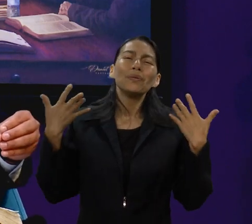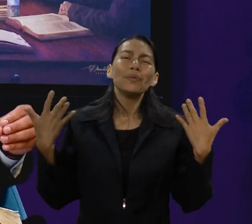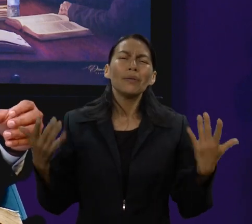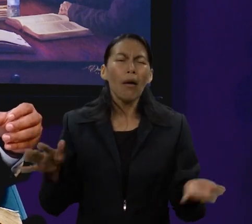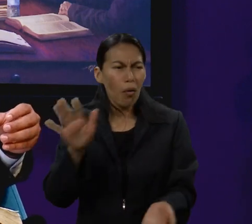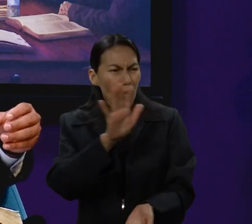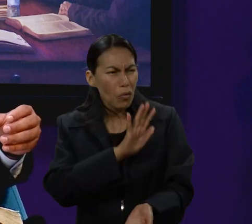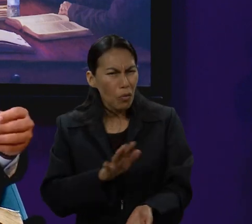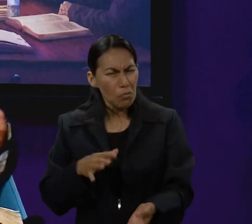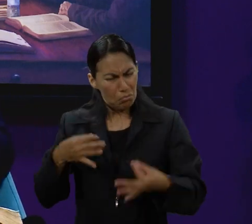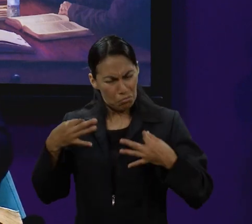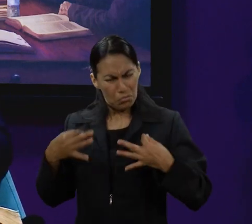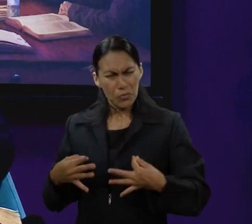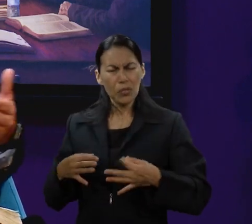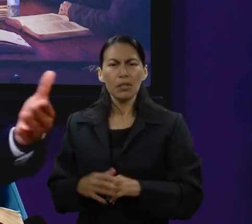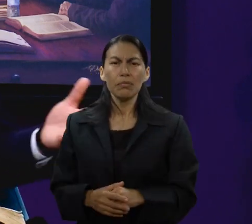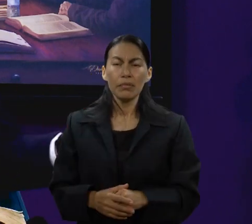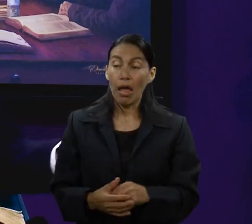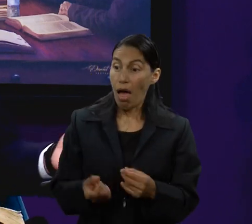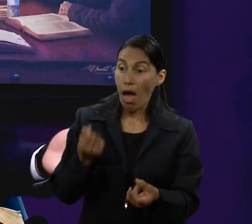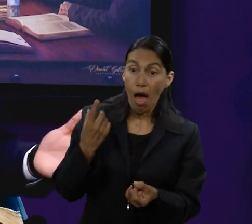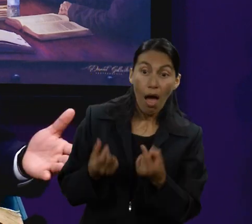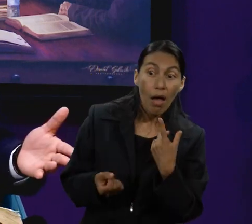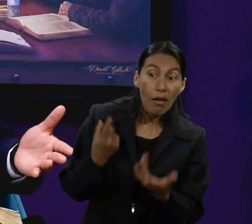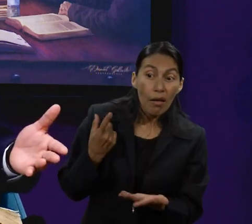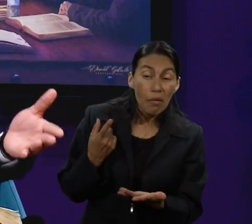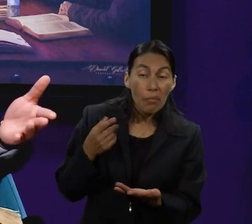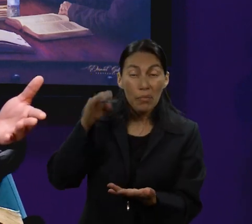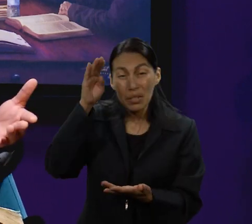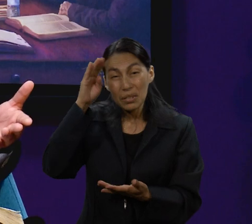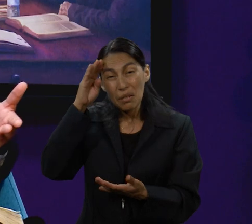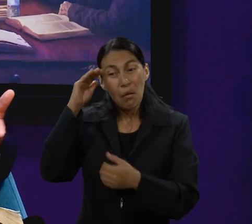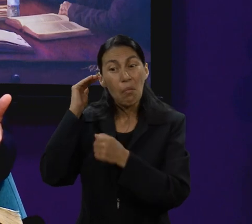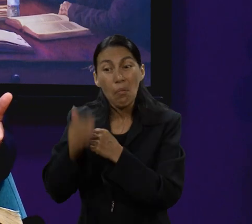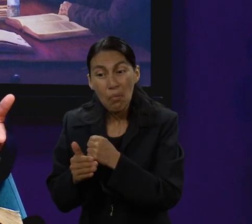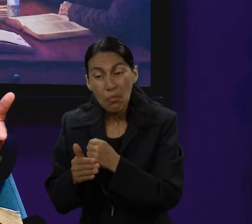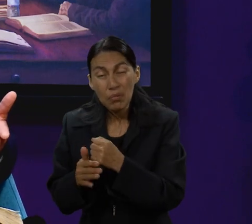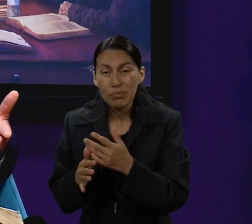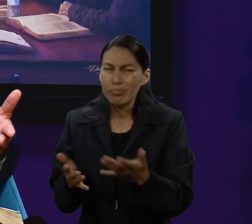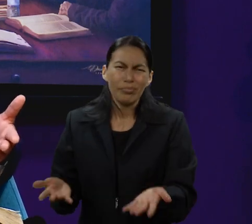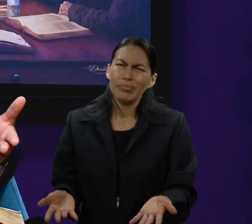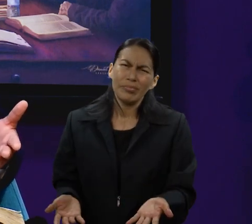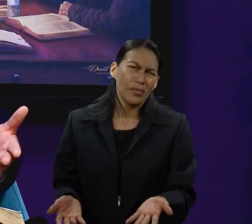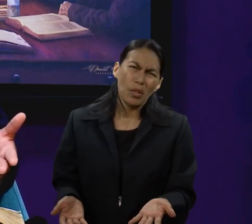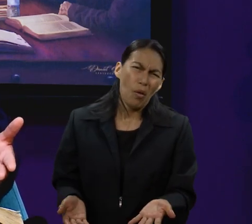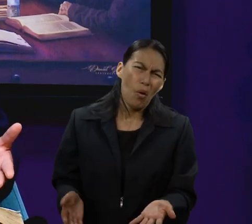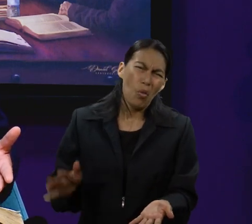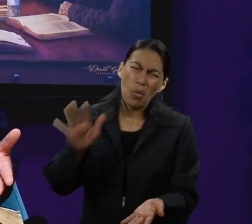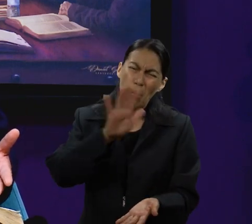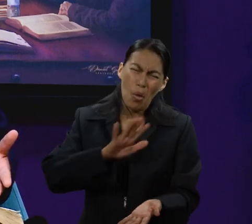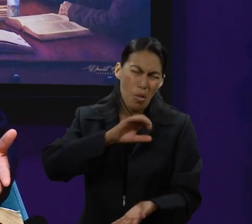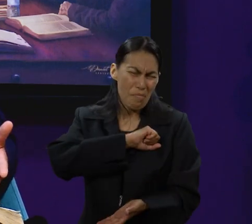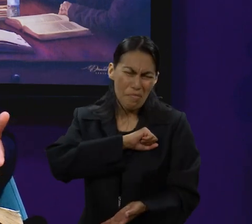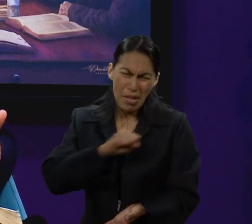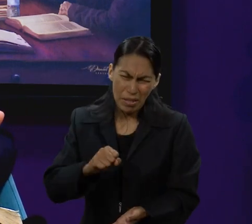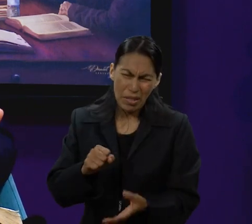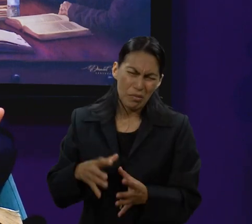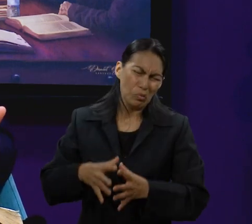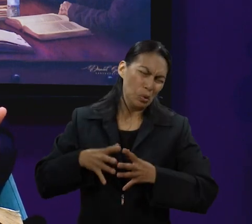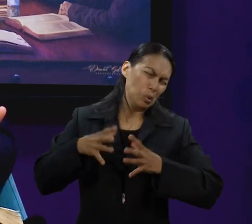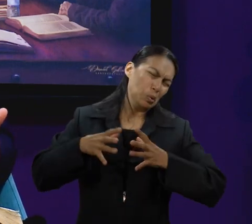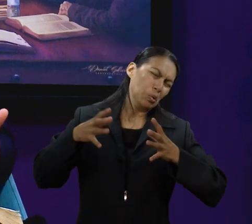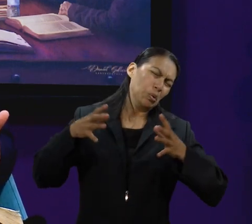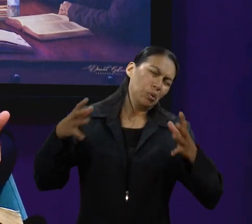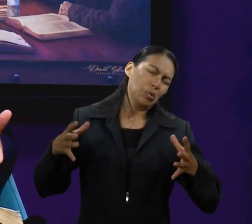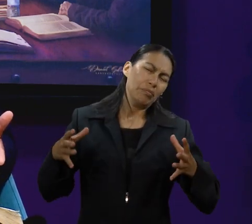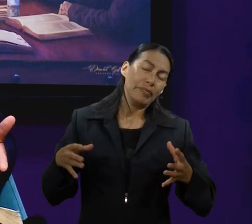aquí para allá maravilloso. Todos estaban tranquilos y no se percataban que el fin estaba cerca para ellos. ¿Por qué? Porque